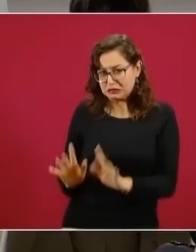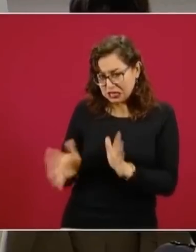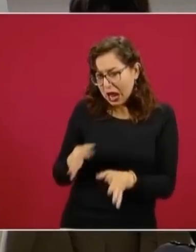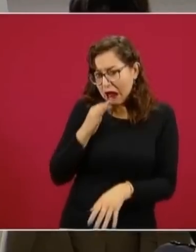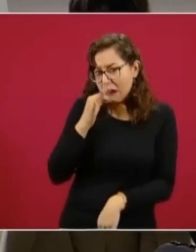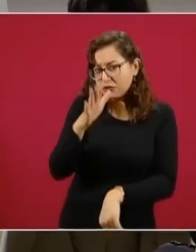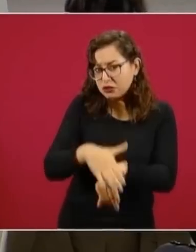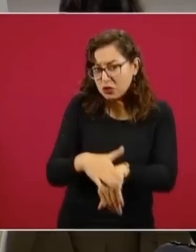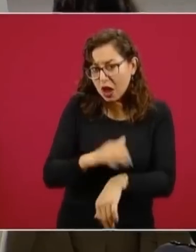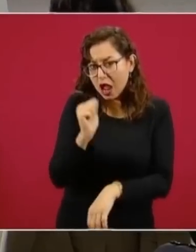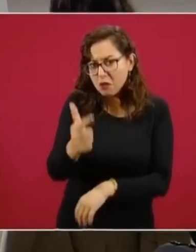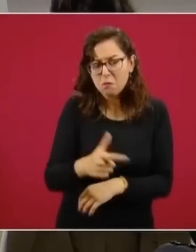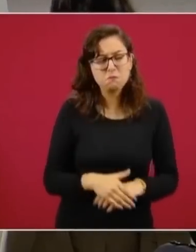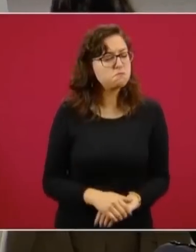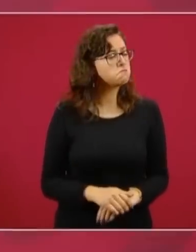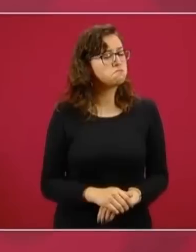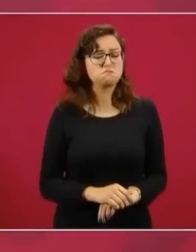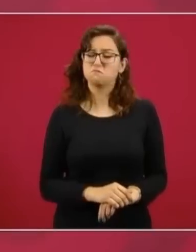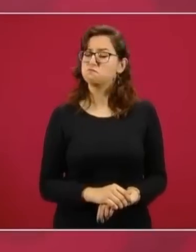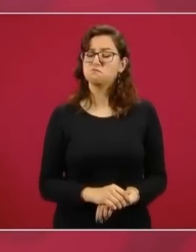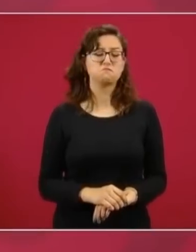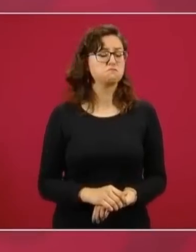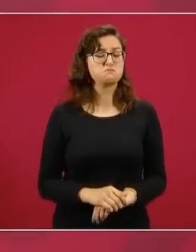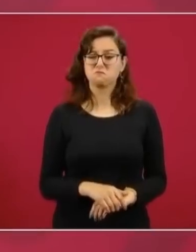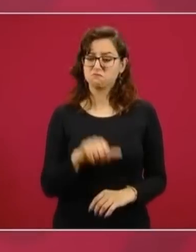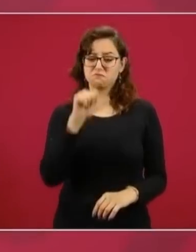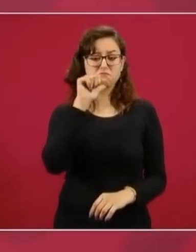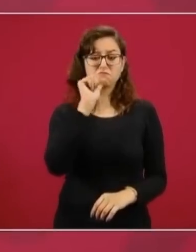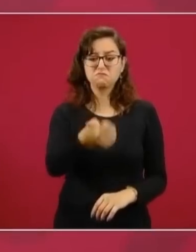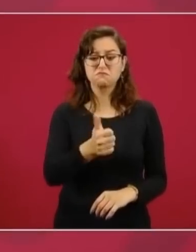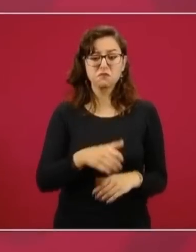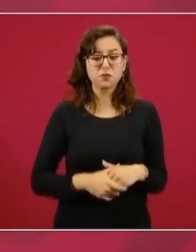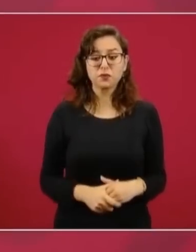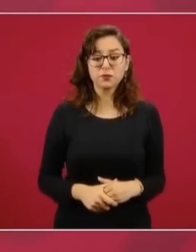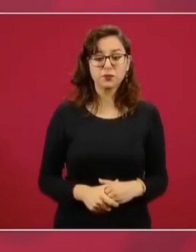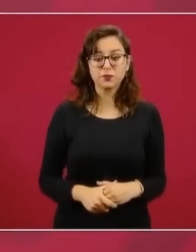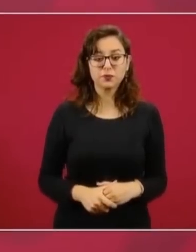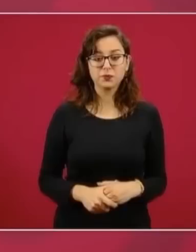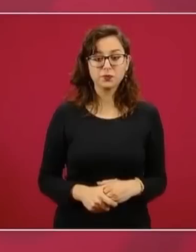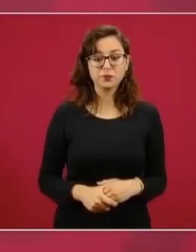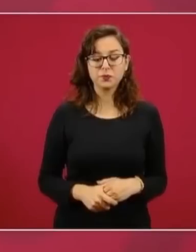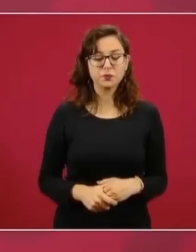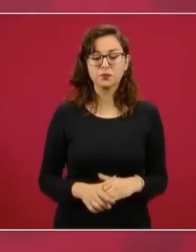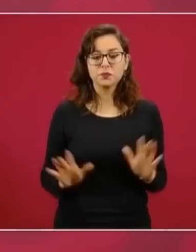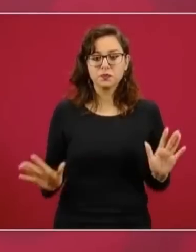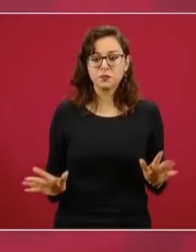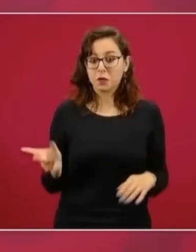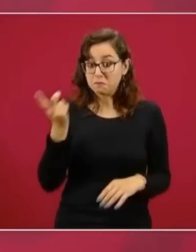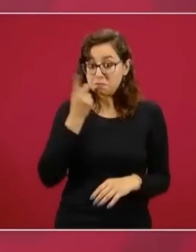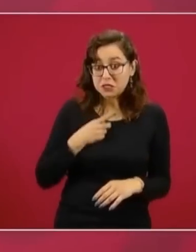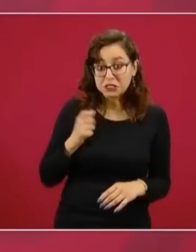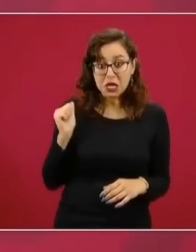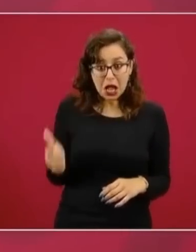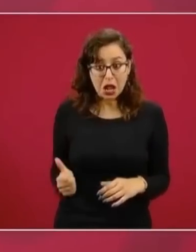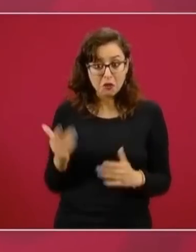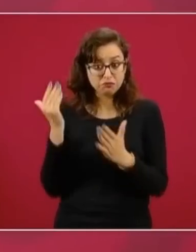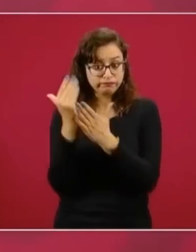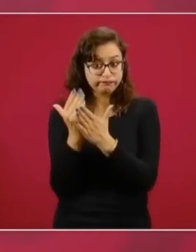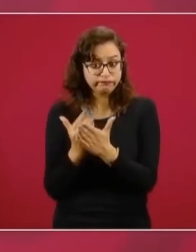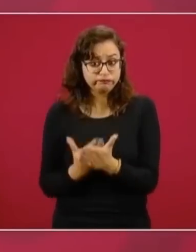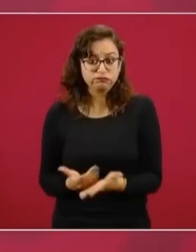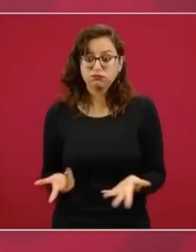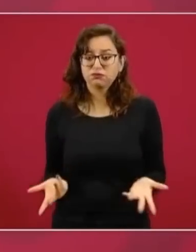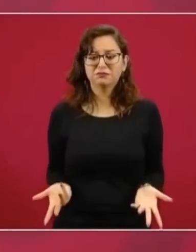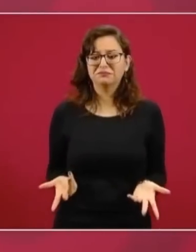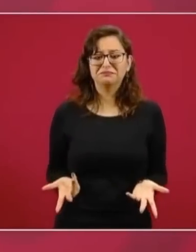reportado, no me han informado, pero además no